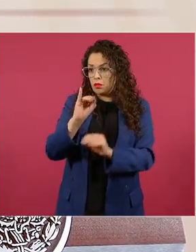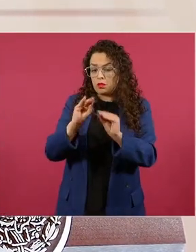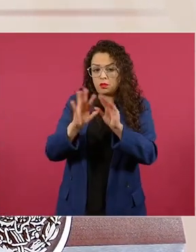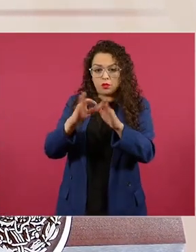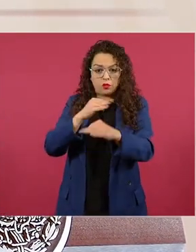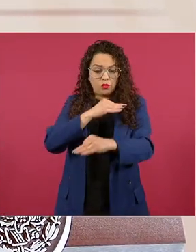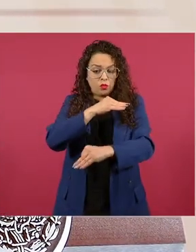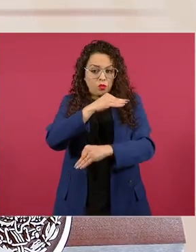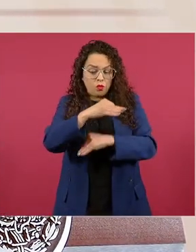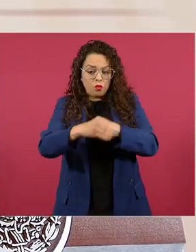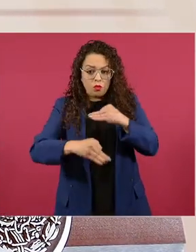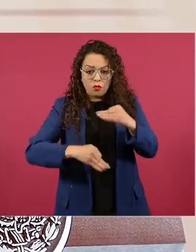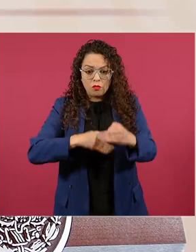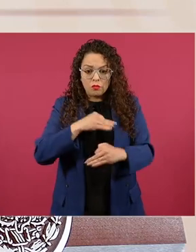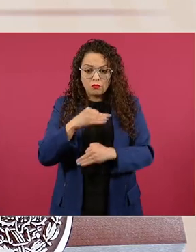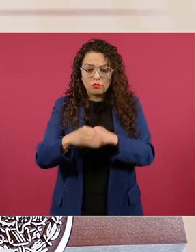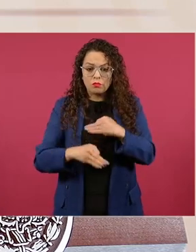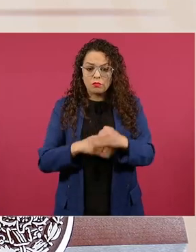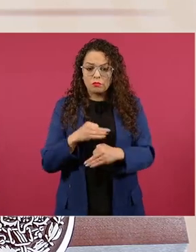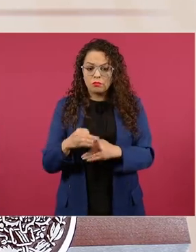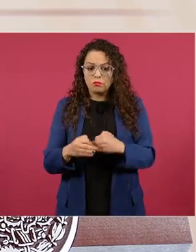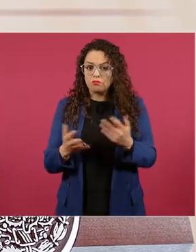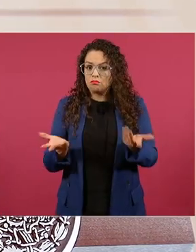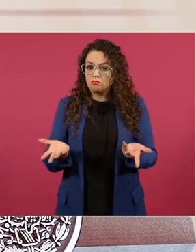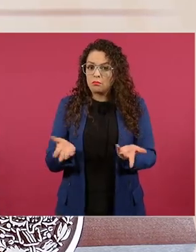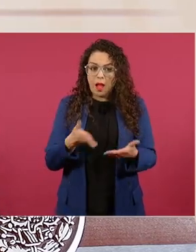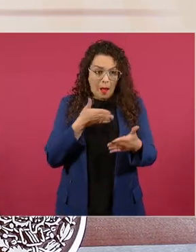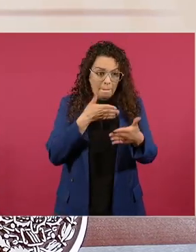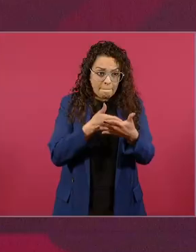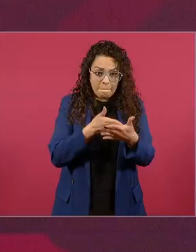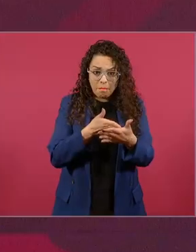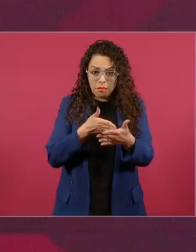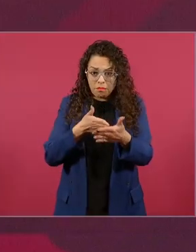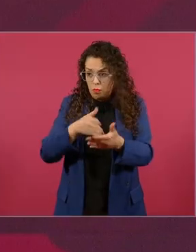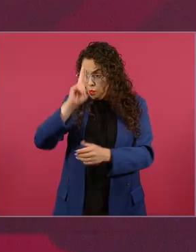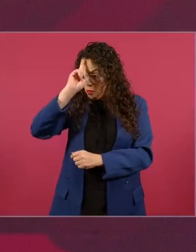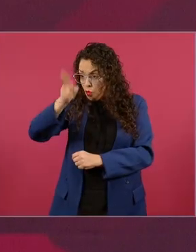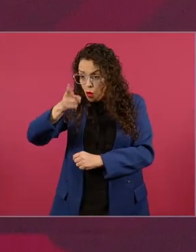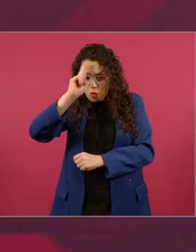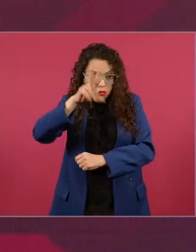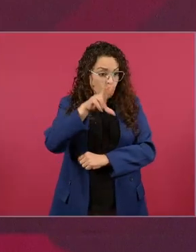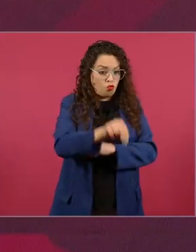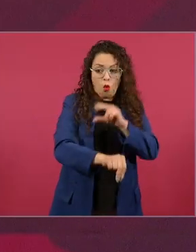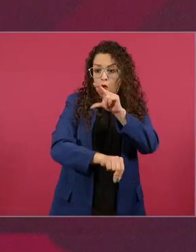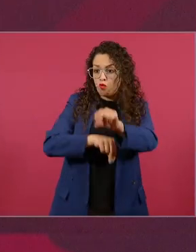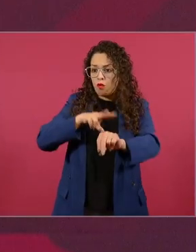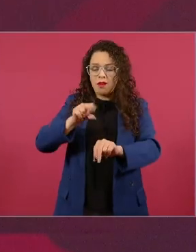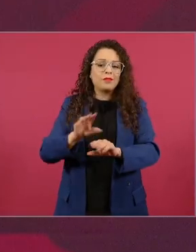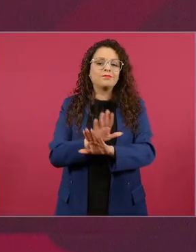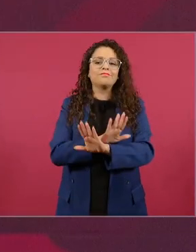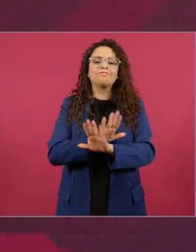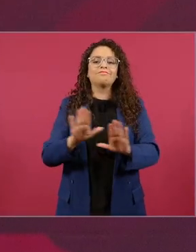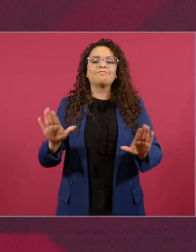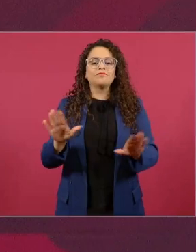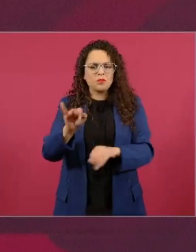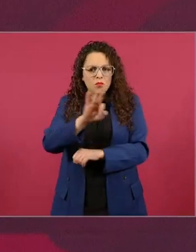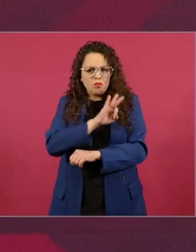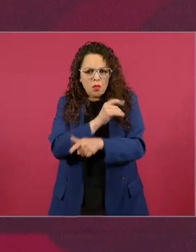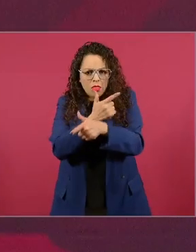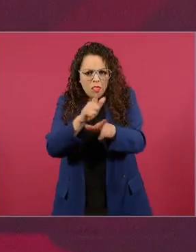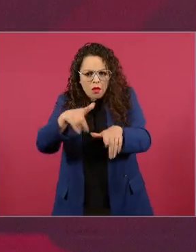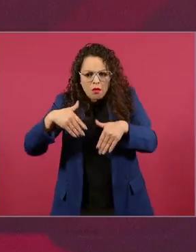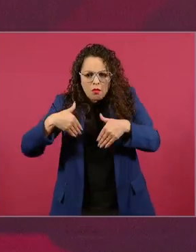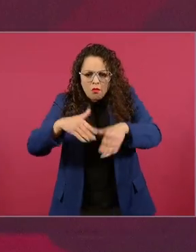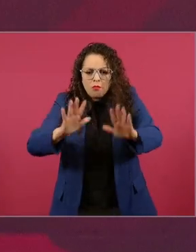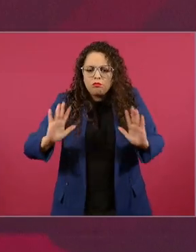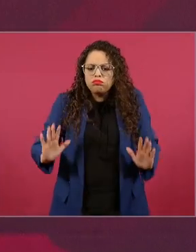no hay que impedirle a nadie que participe y dejar que sea